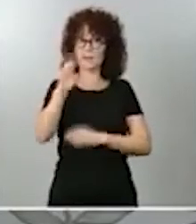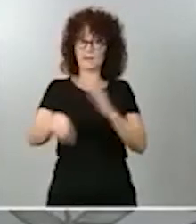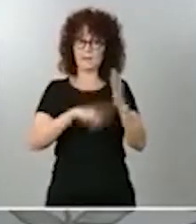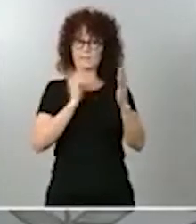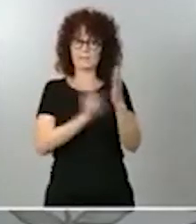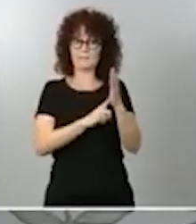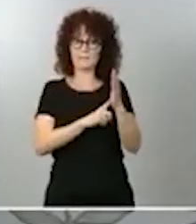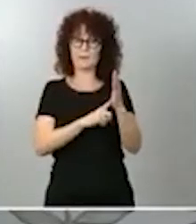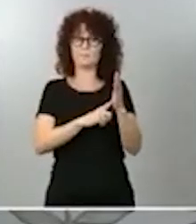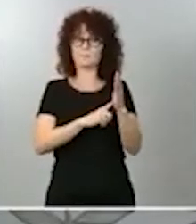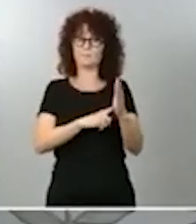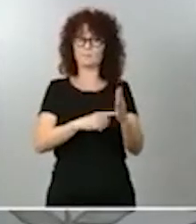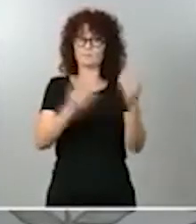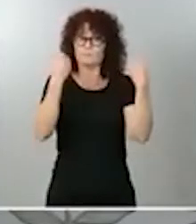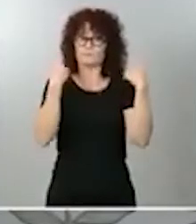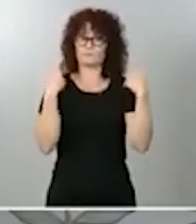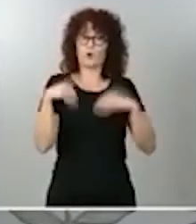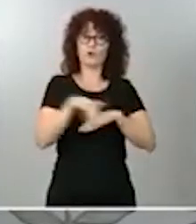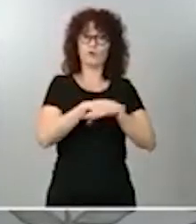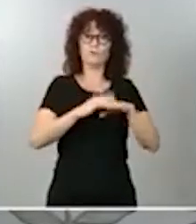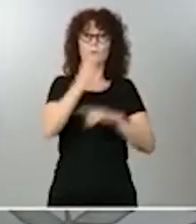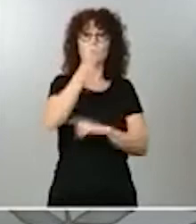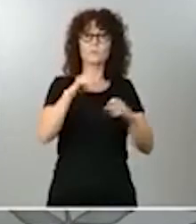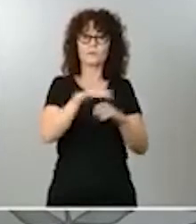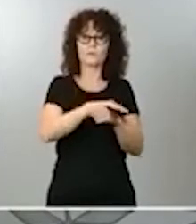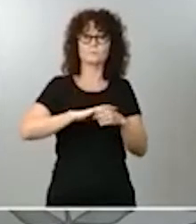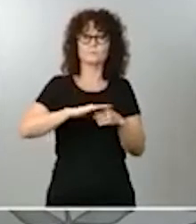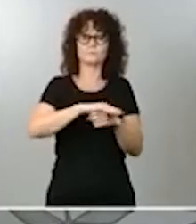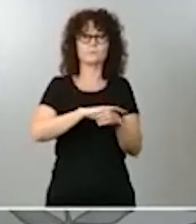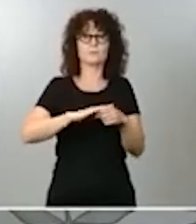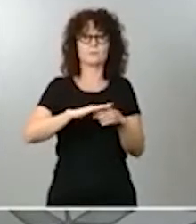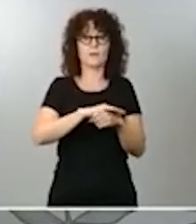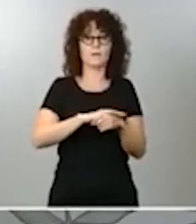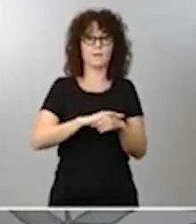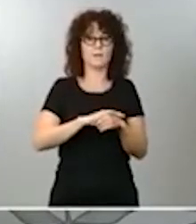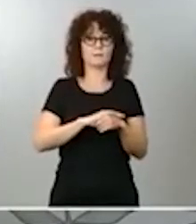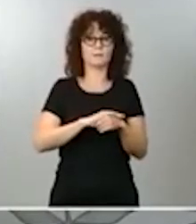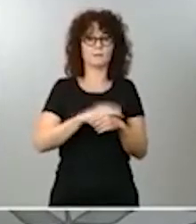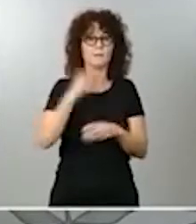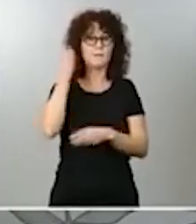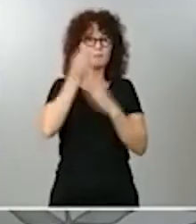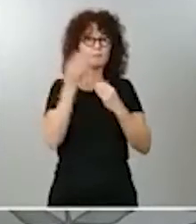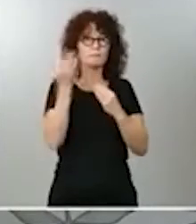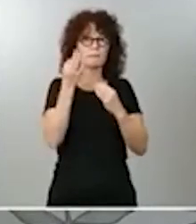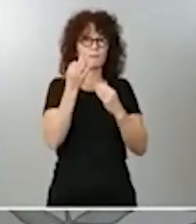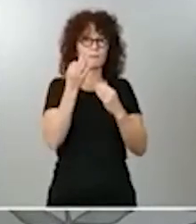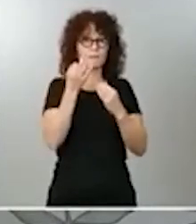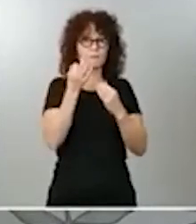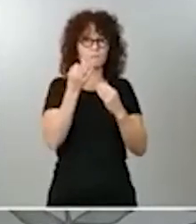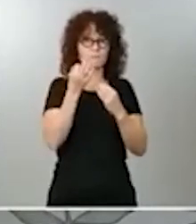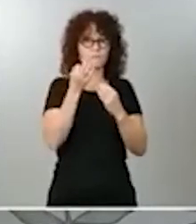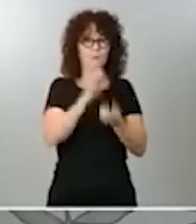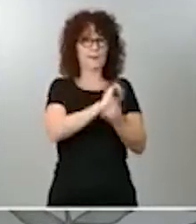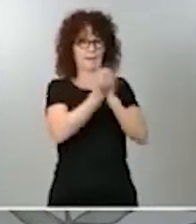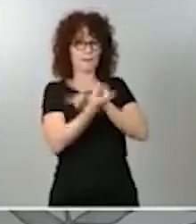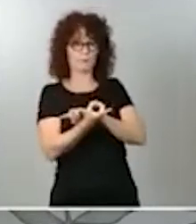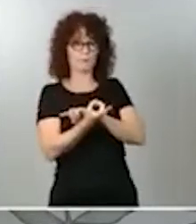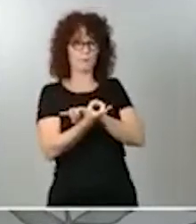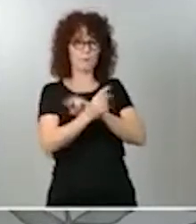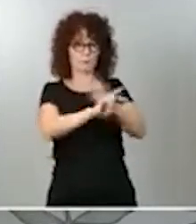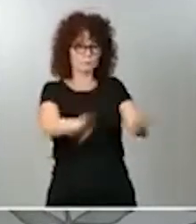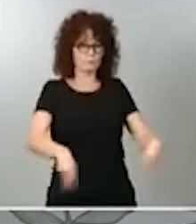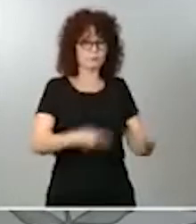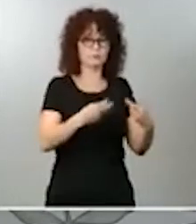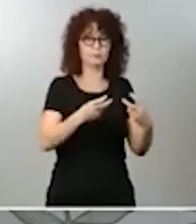Gobierno en aquellas áreas donde entiende que tiene que promover un cambio, una transformación que permita mejorar o que permita